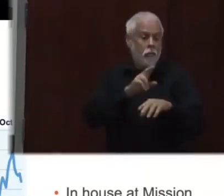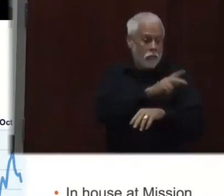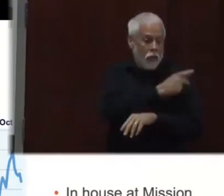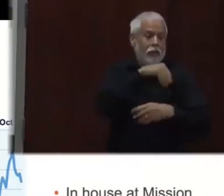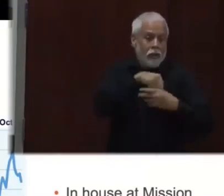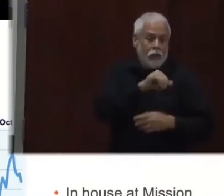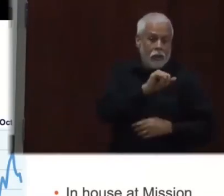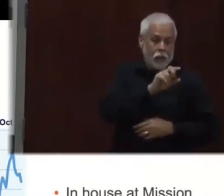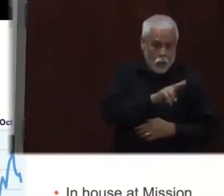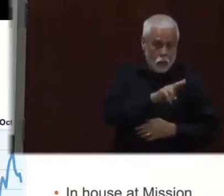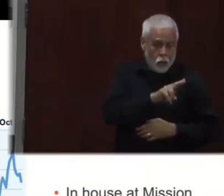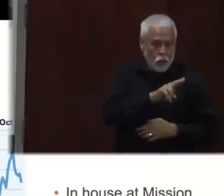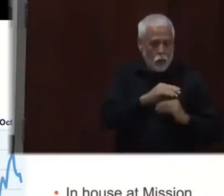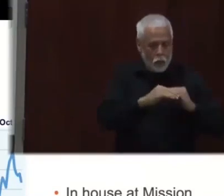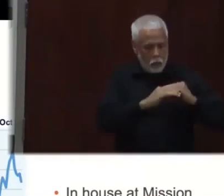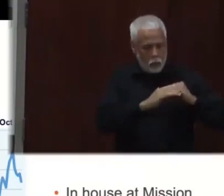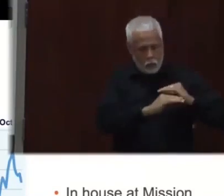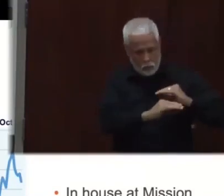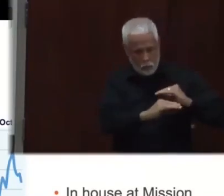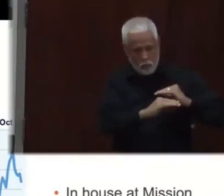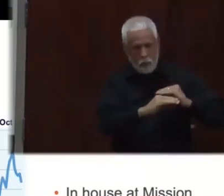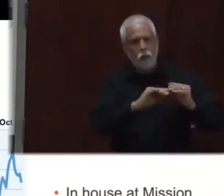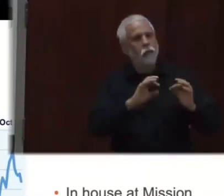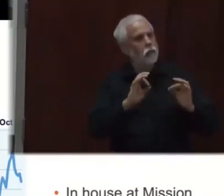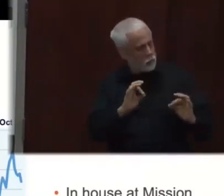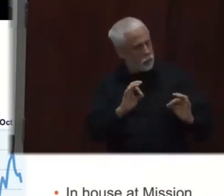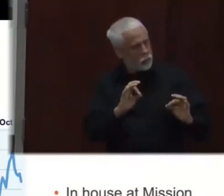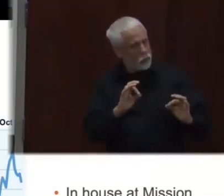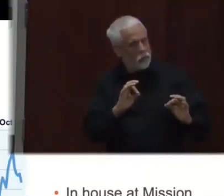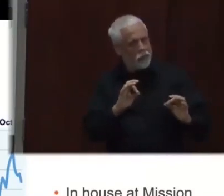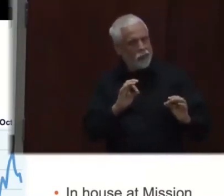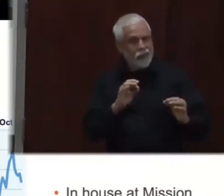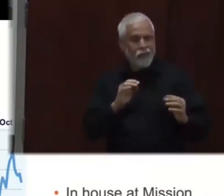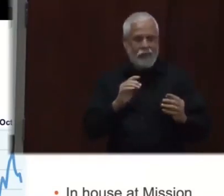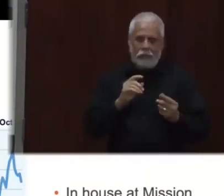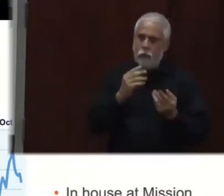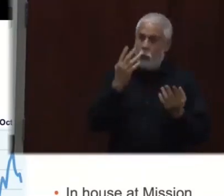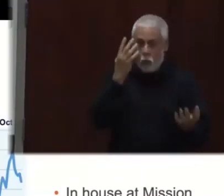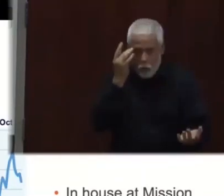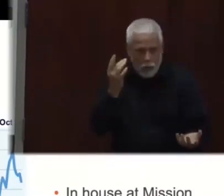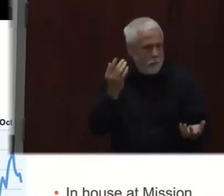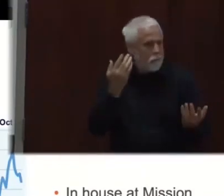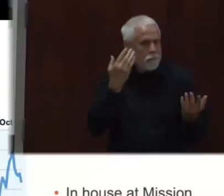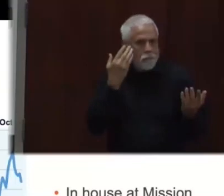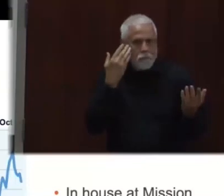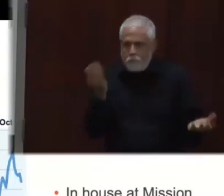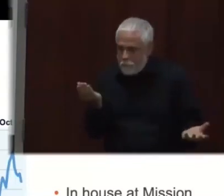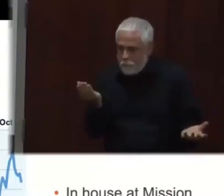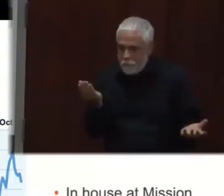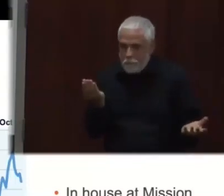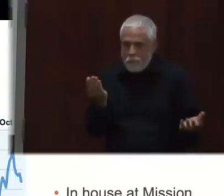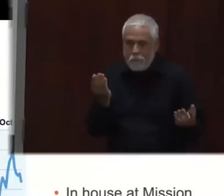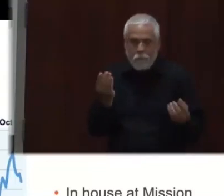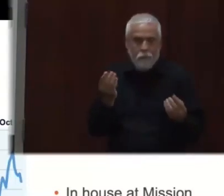Ha habido muchas explicaciones, propuestas, pero para mí me parece que han sido haber tenido los recursos adecuados,